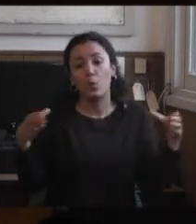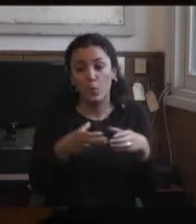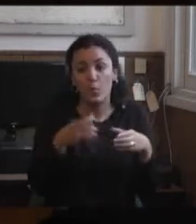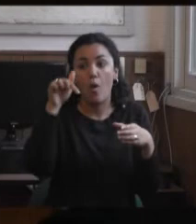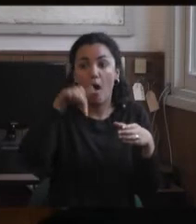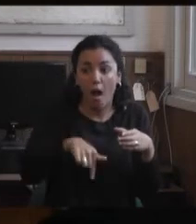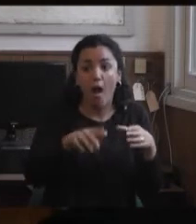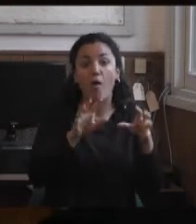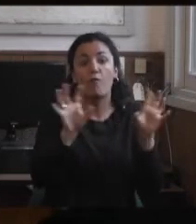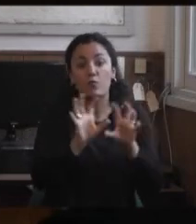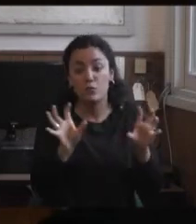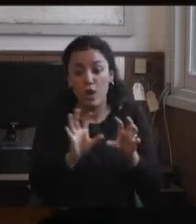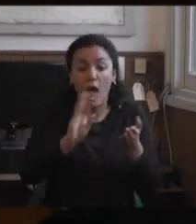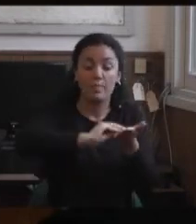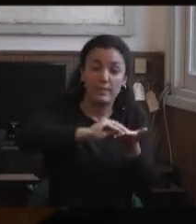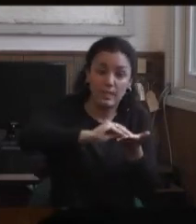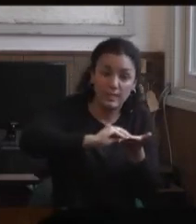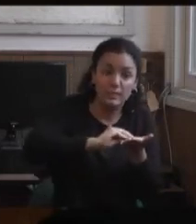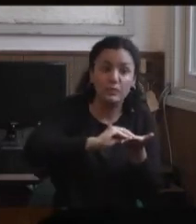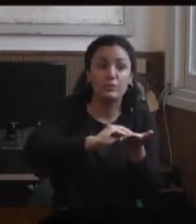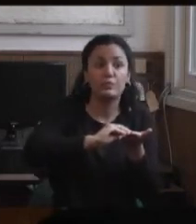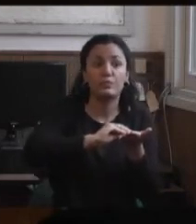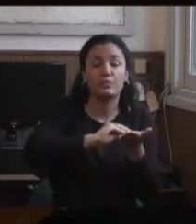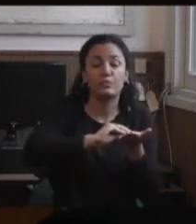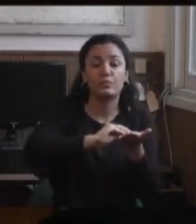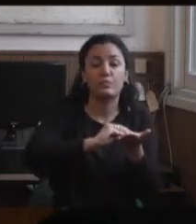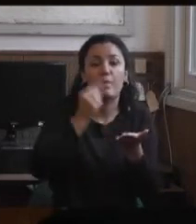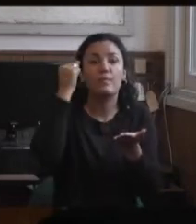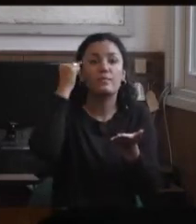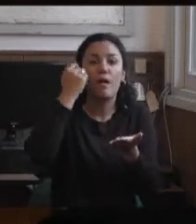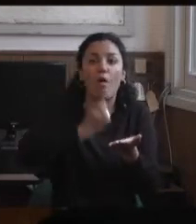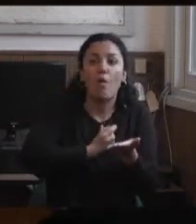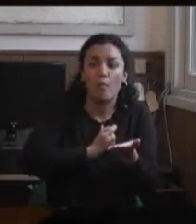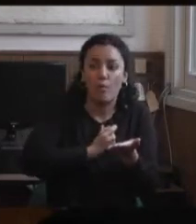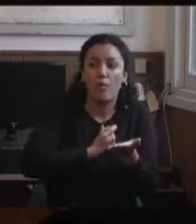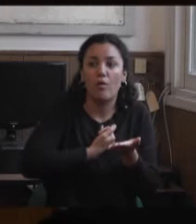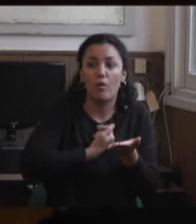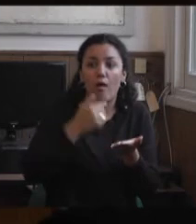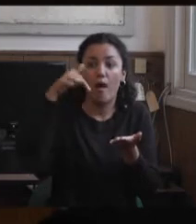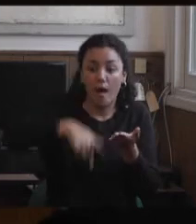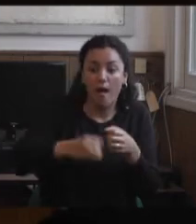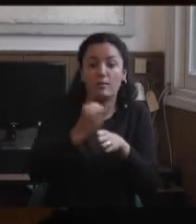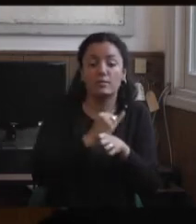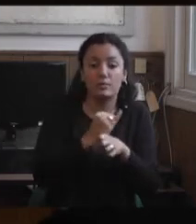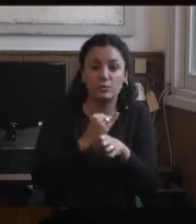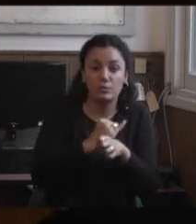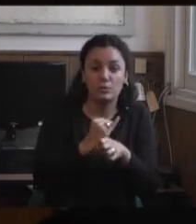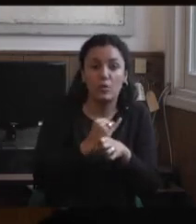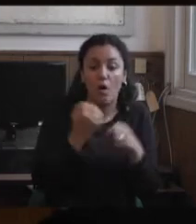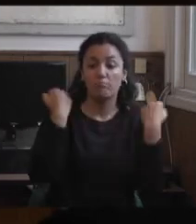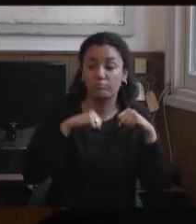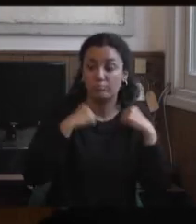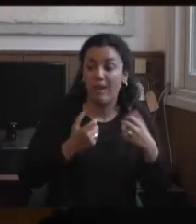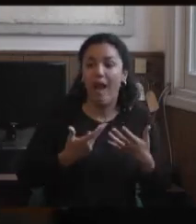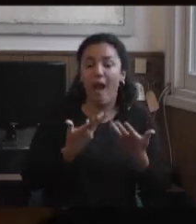técnicos a los administrativos y de servicios para poder ir pensando cada uno de su rol dentro de la institución para hacer un sed más